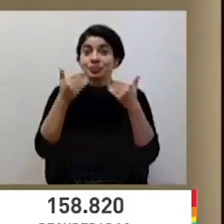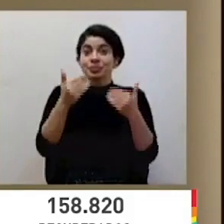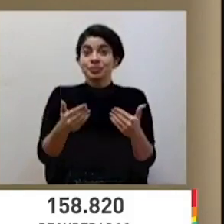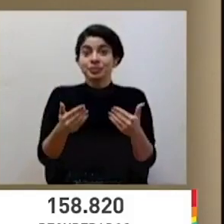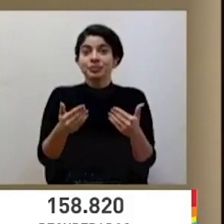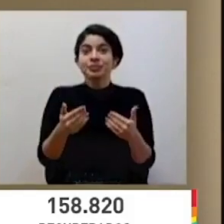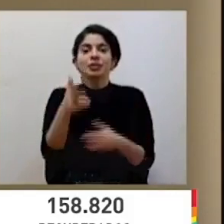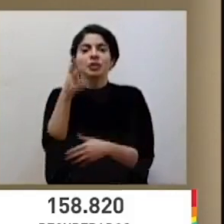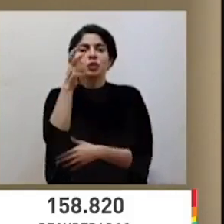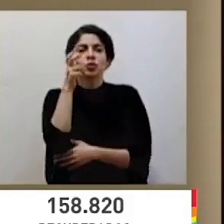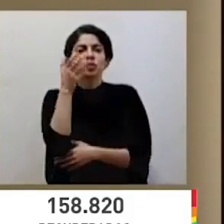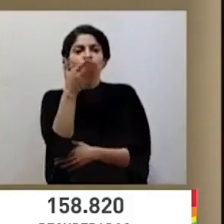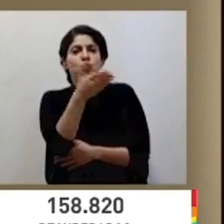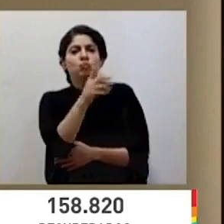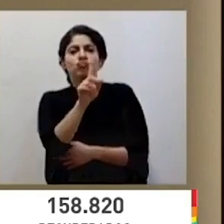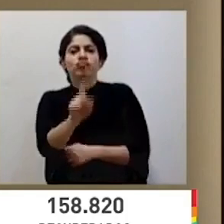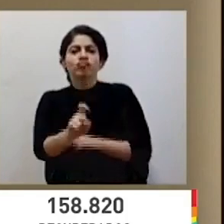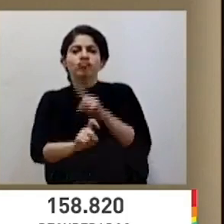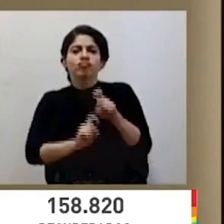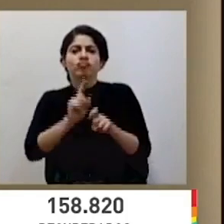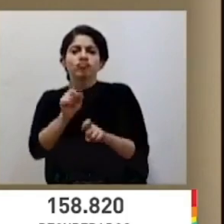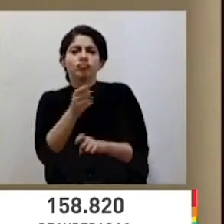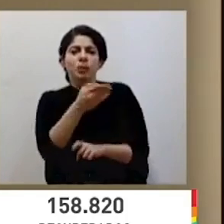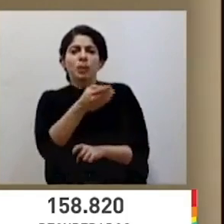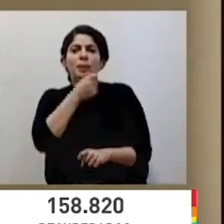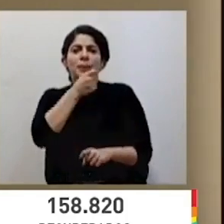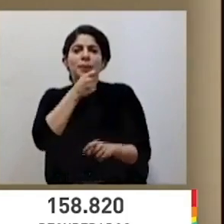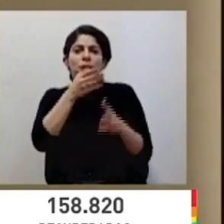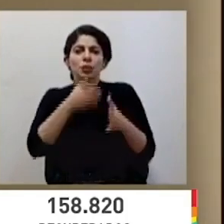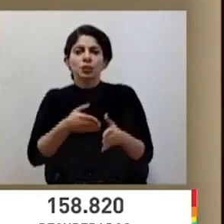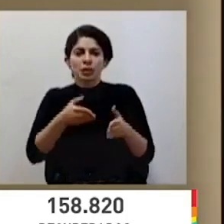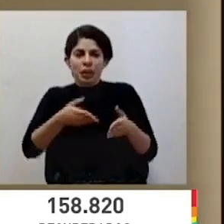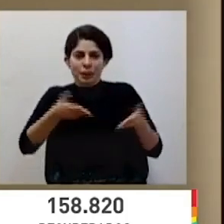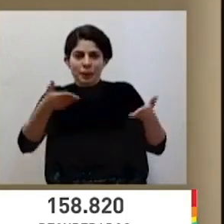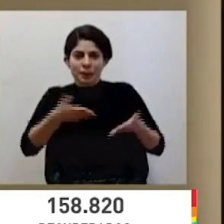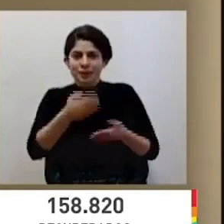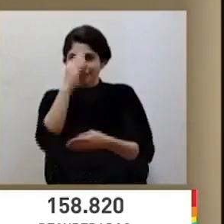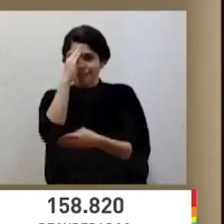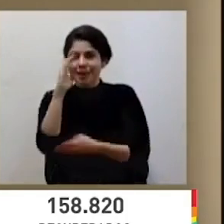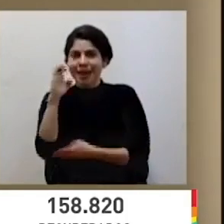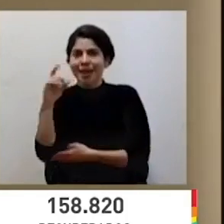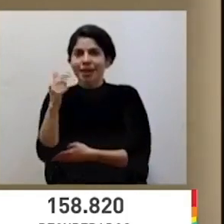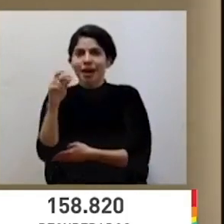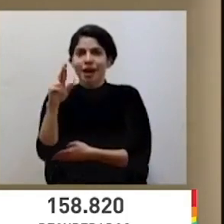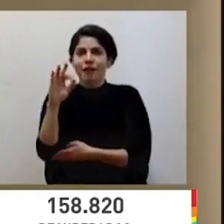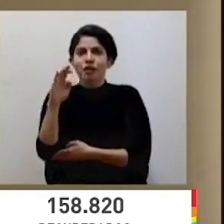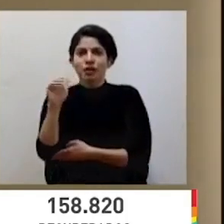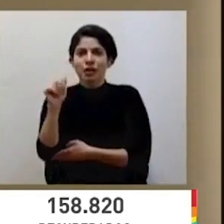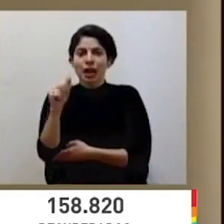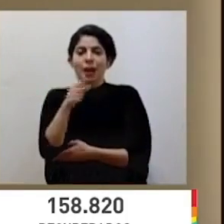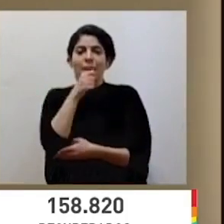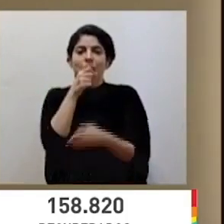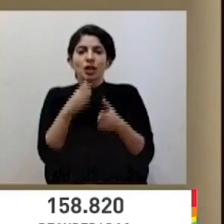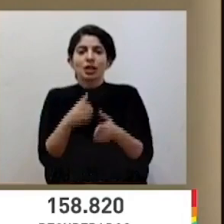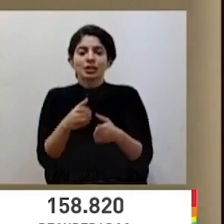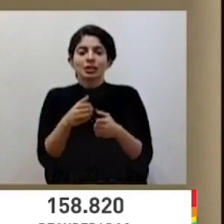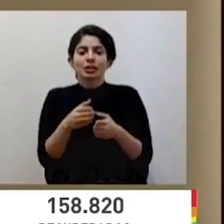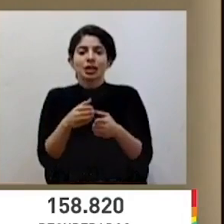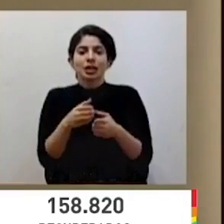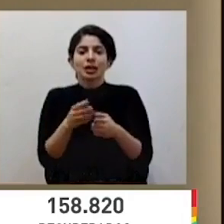a pasar a escuchar el periodo de consultas por parte del colega presente. Saludamos a don Edgar Fonseca, periodista del